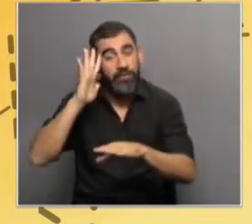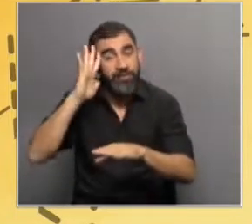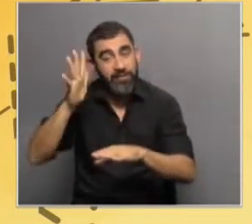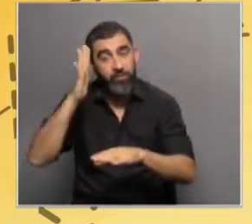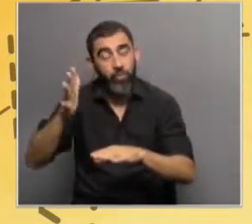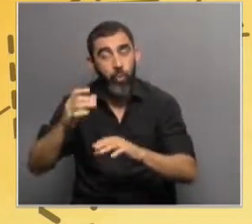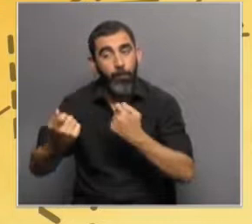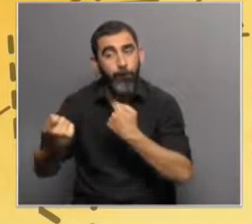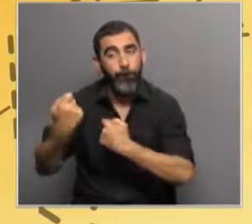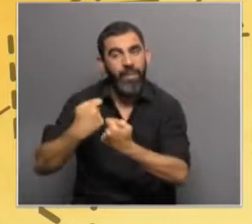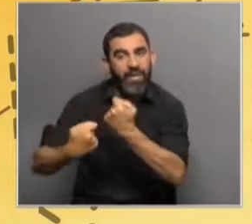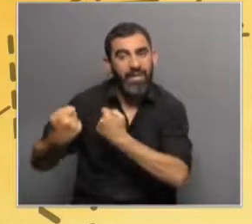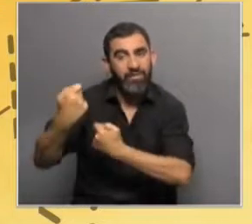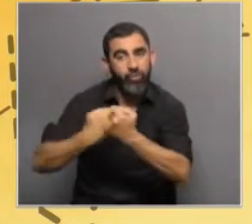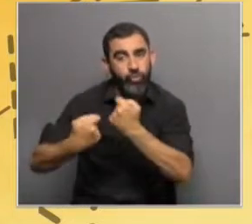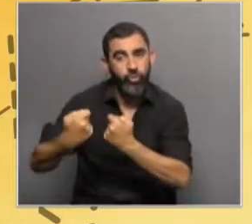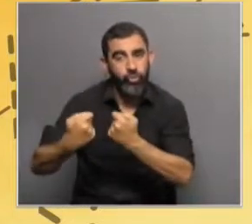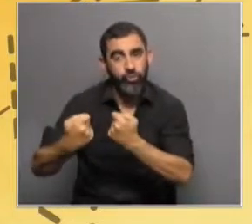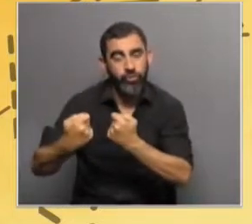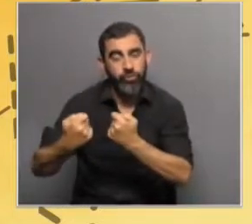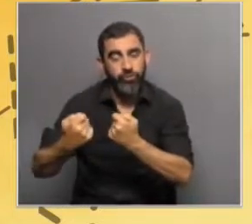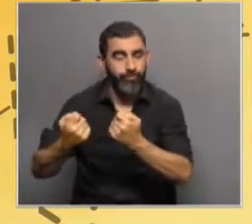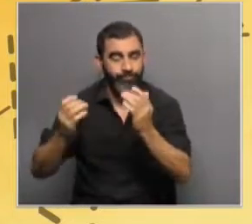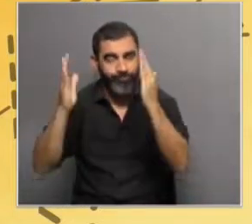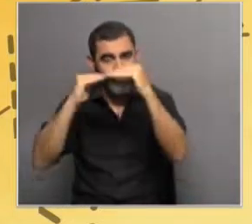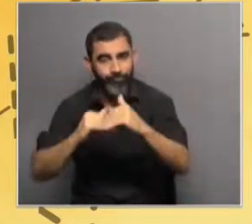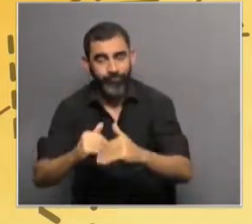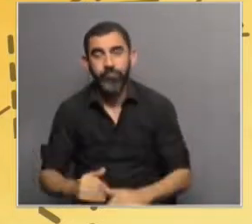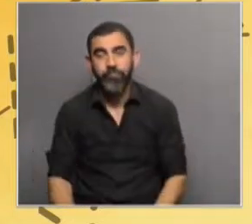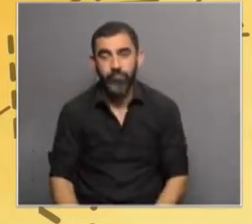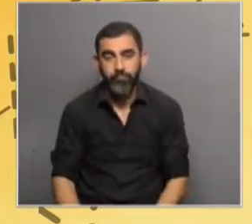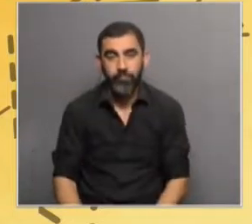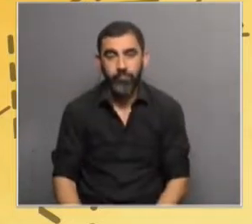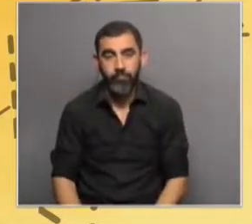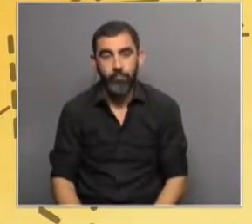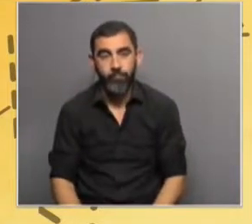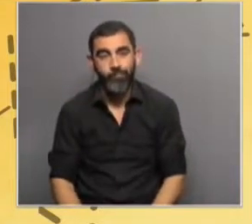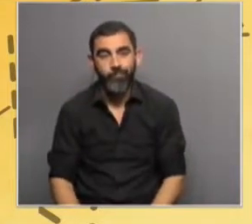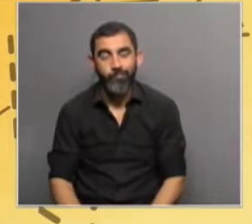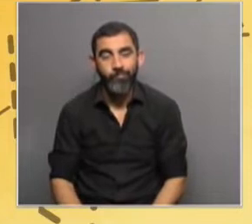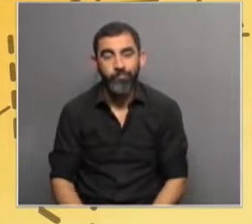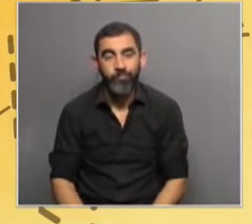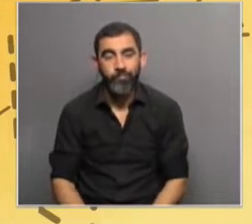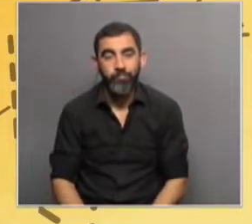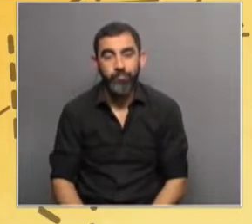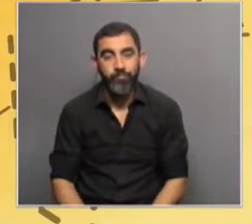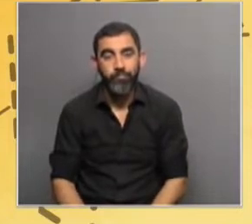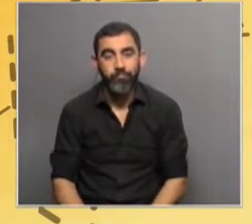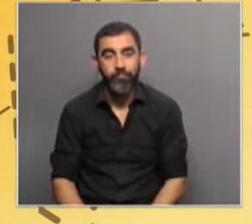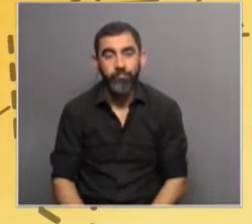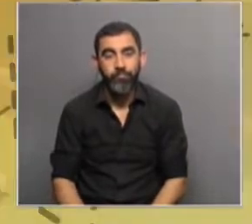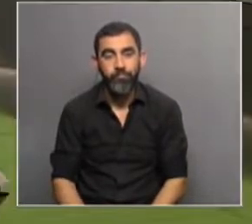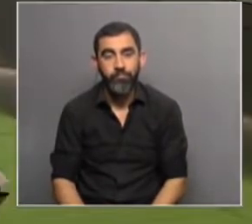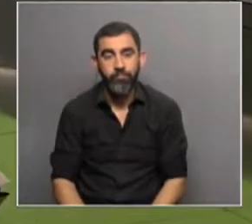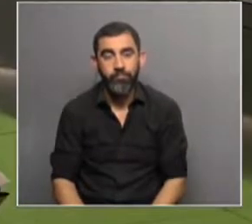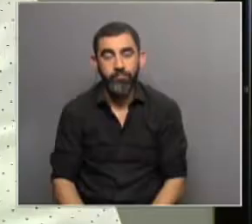que es las presiones que pueden llegar a enfrentar al tener justamente deportes de alto rendimiento. Lo vemos en el